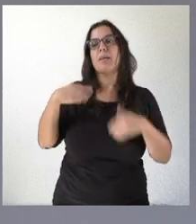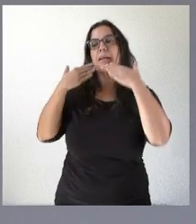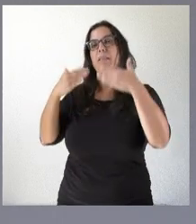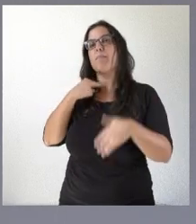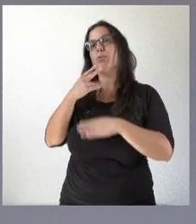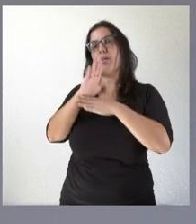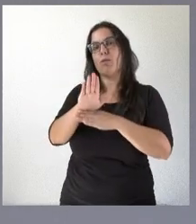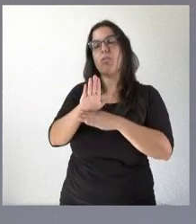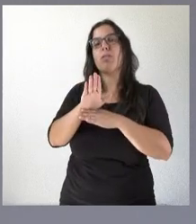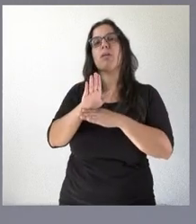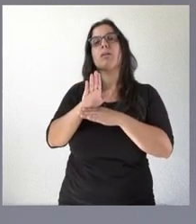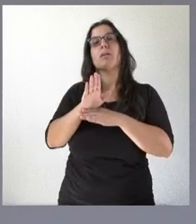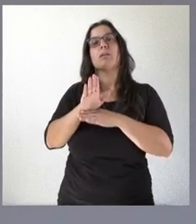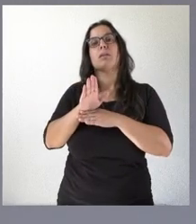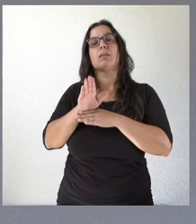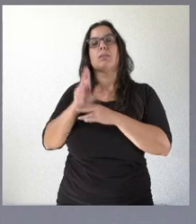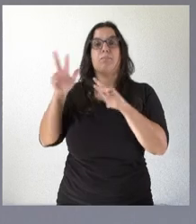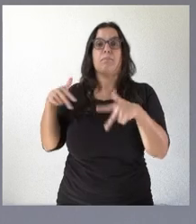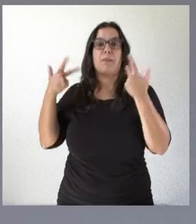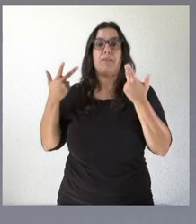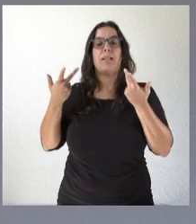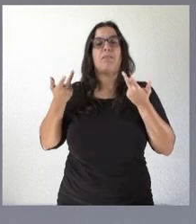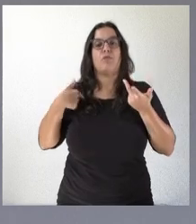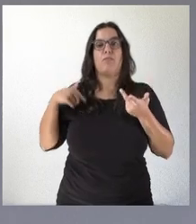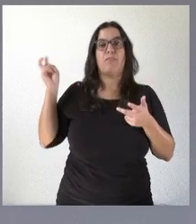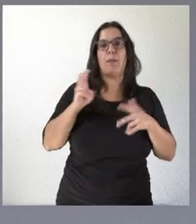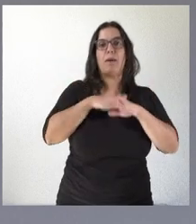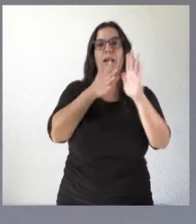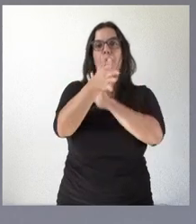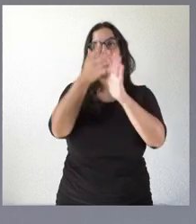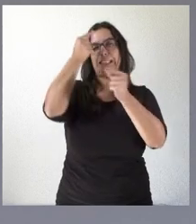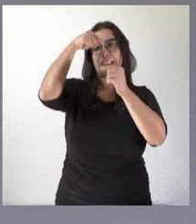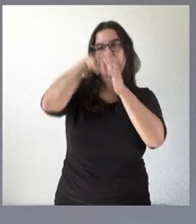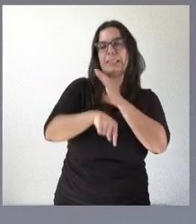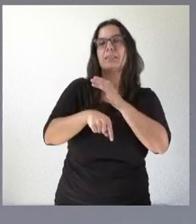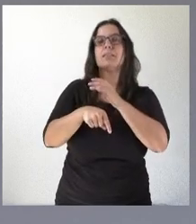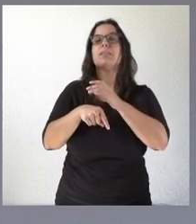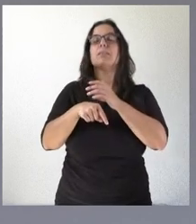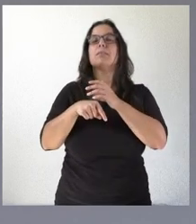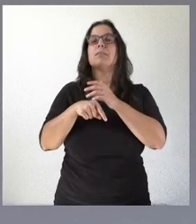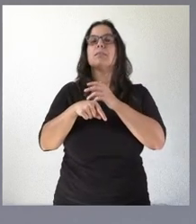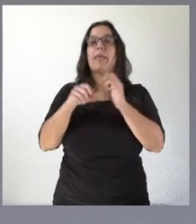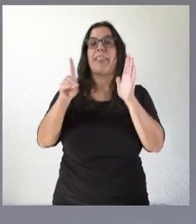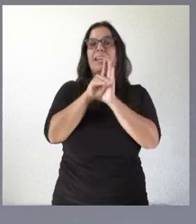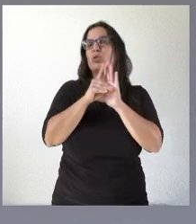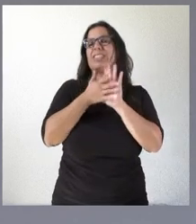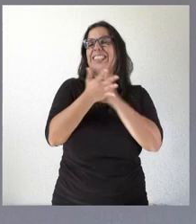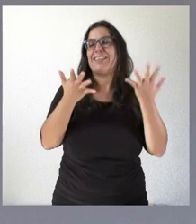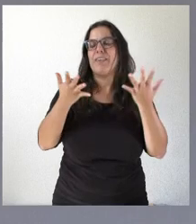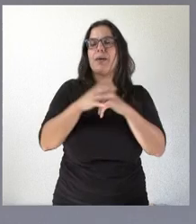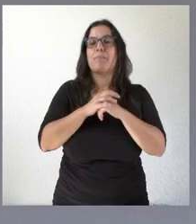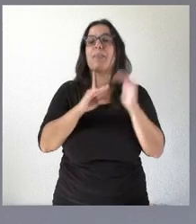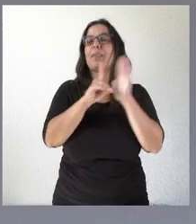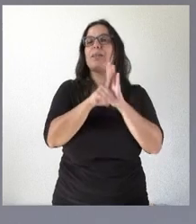Junta, el que me permita explicarles con mayor detalle lo que supone este decreto, un decreto por el que se